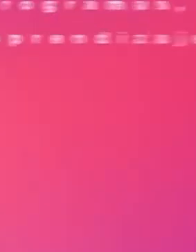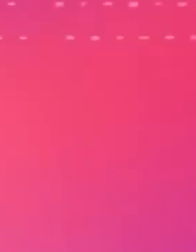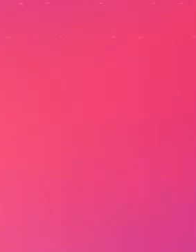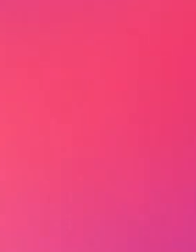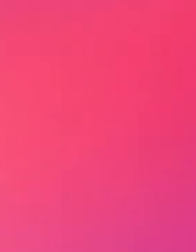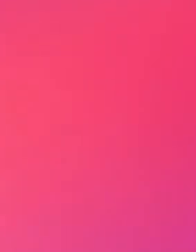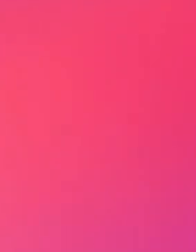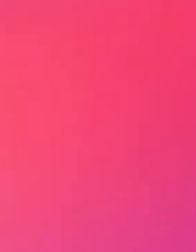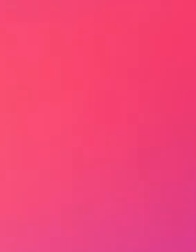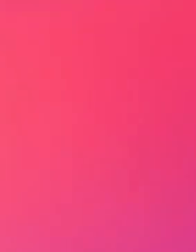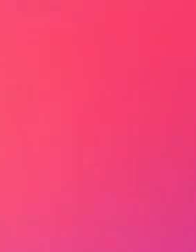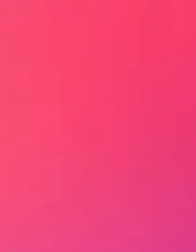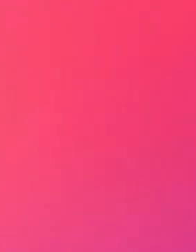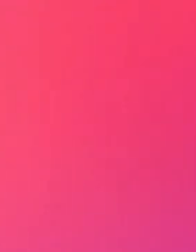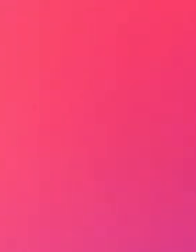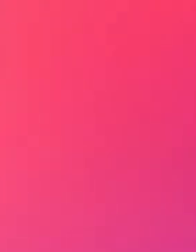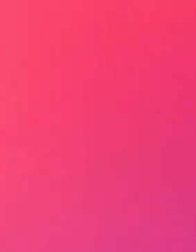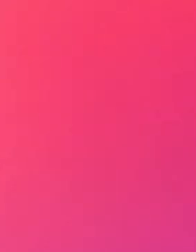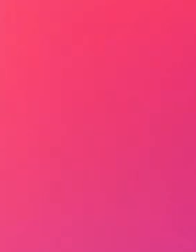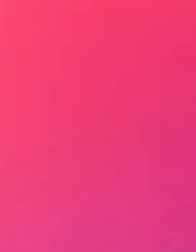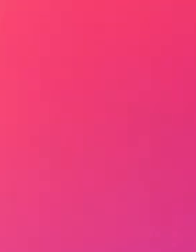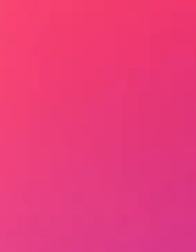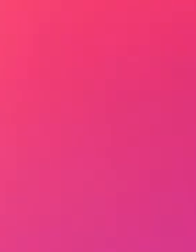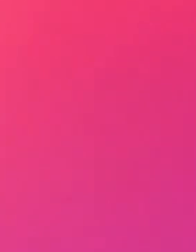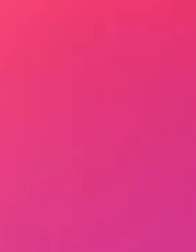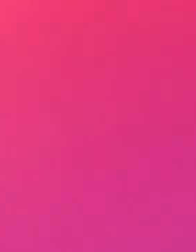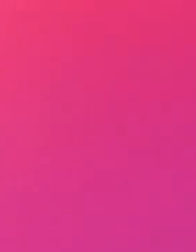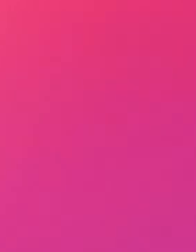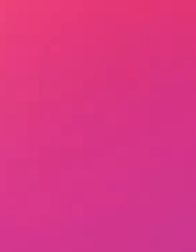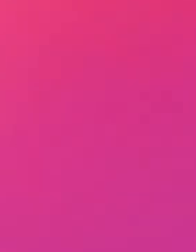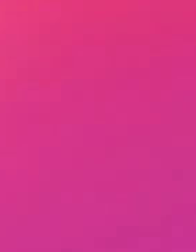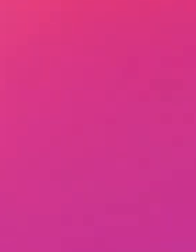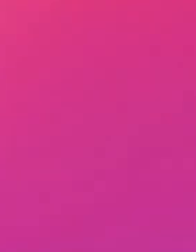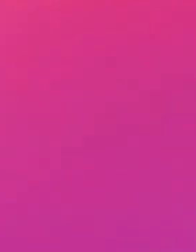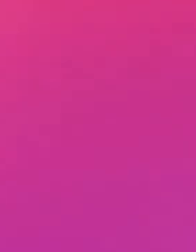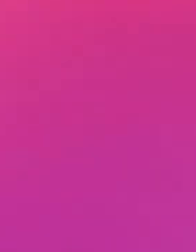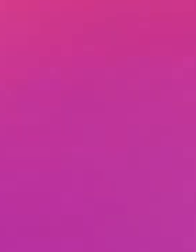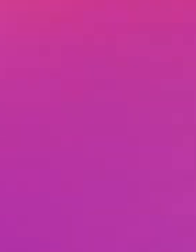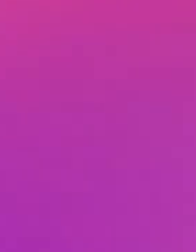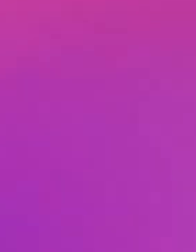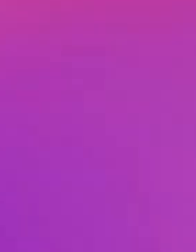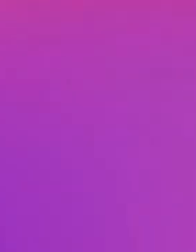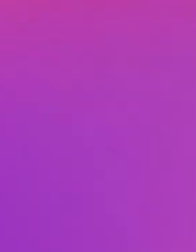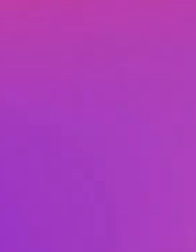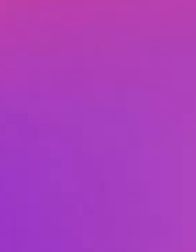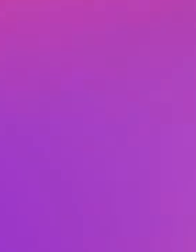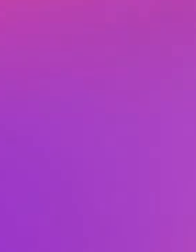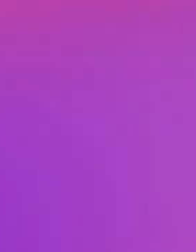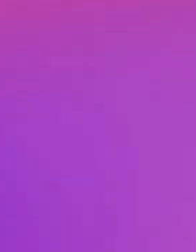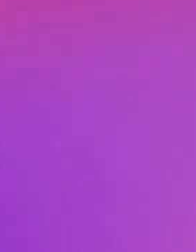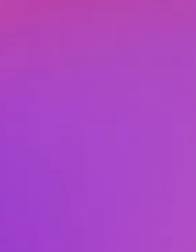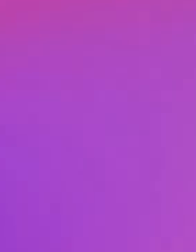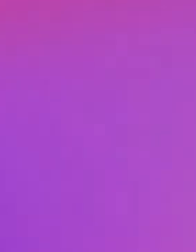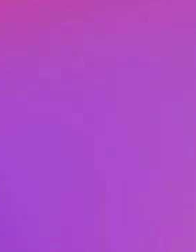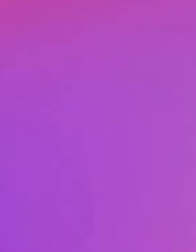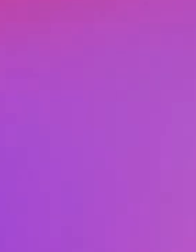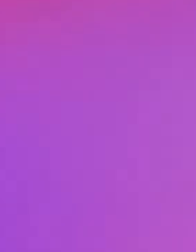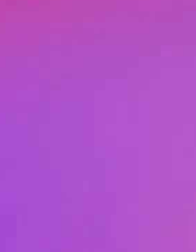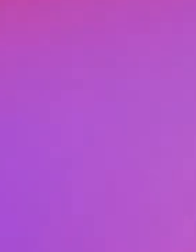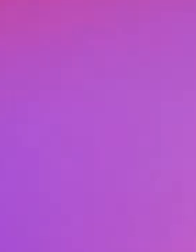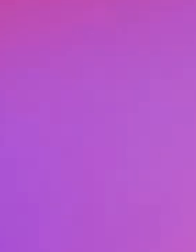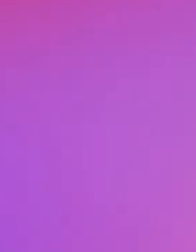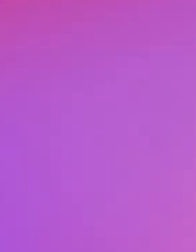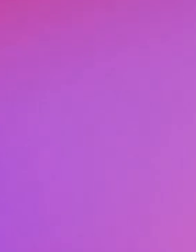fortalecer tus aprendizajes. También te invitamos a que consultes las plataformas nuevaescuelamexicana.cep